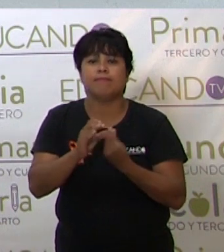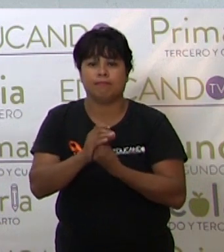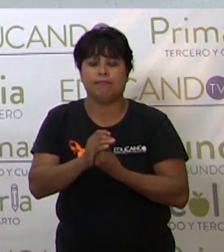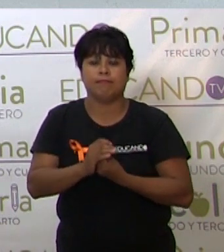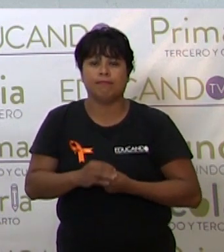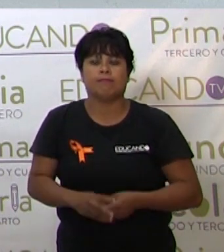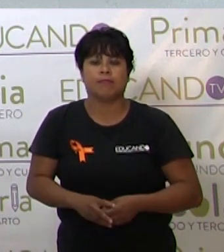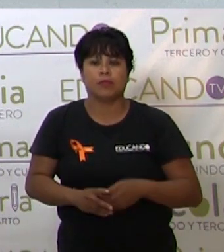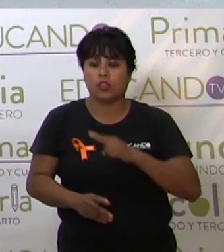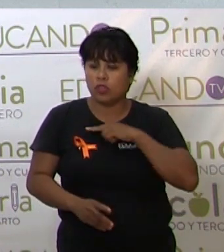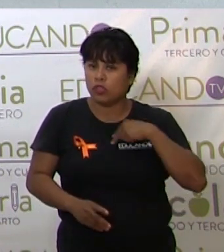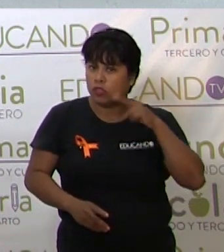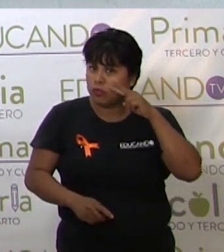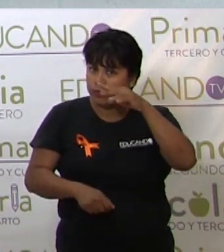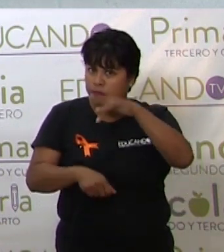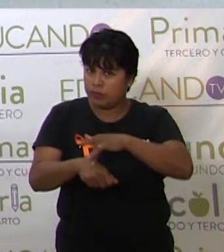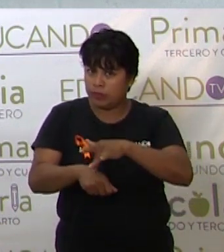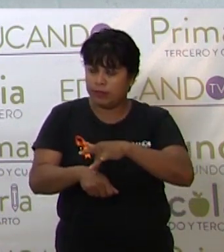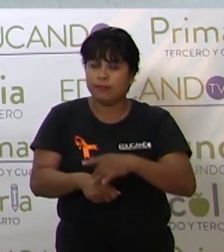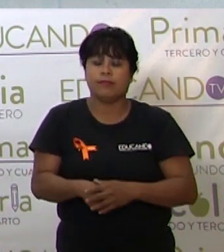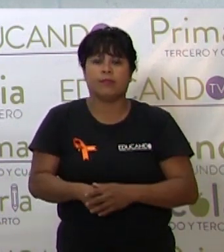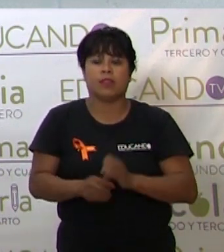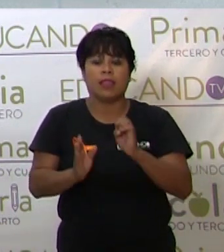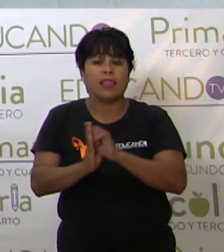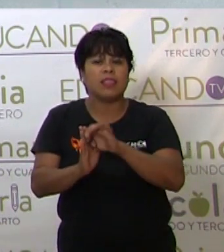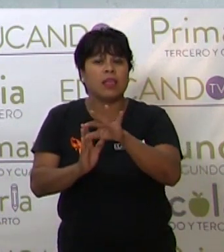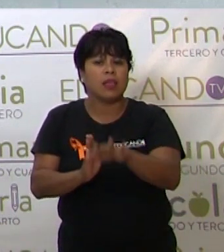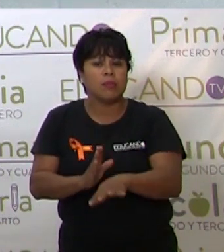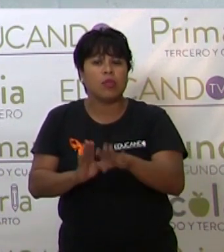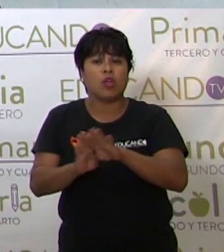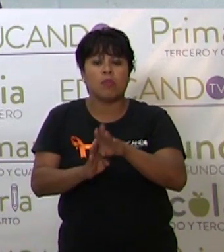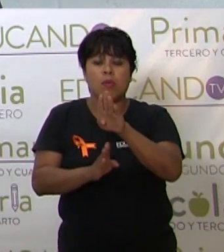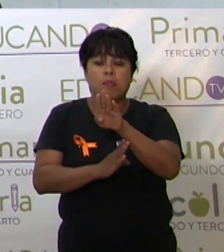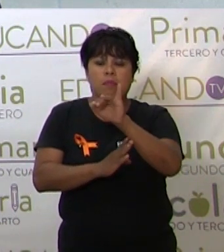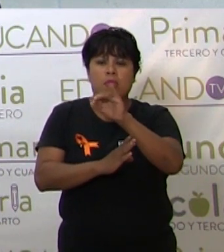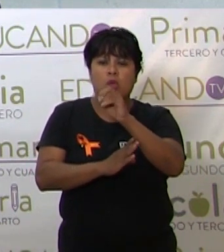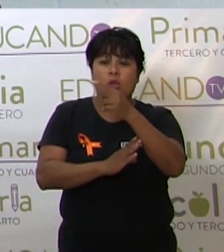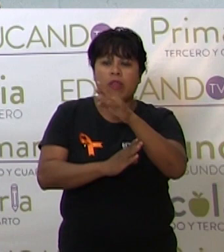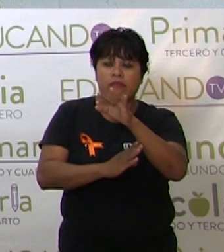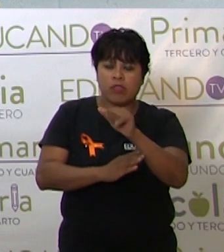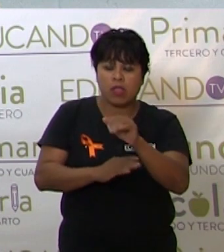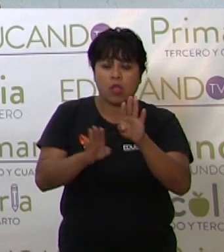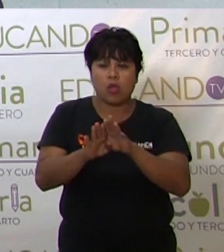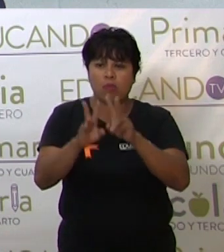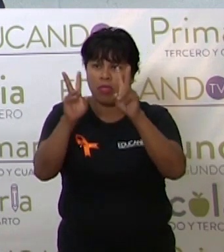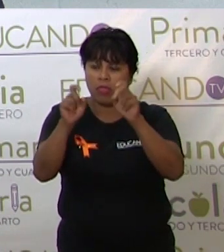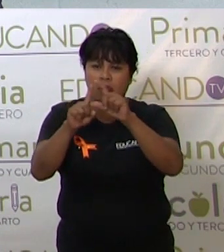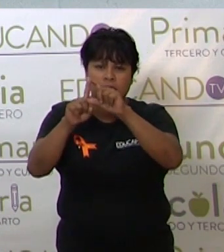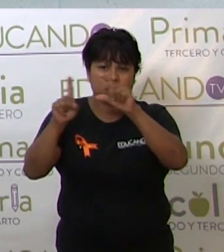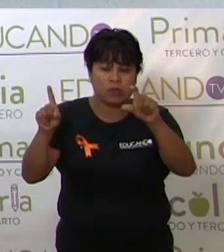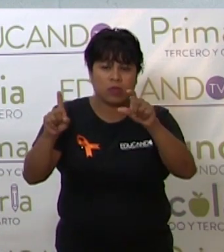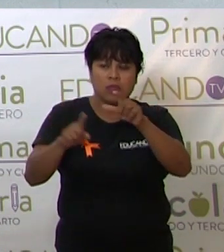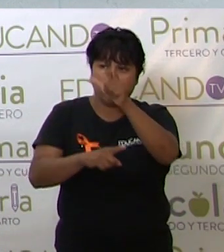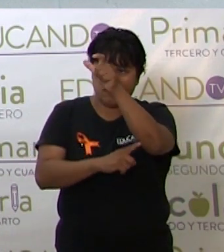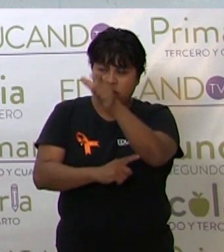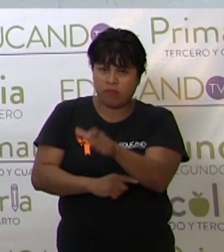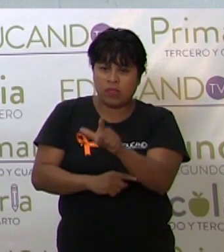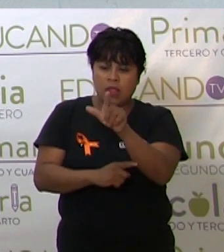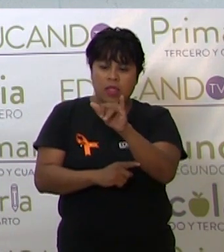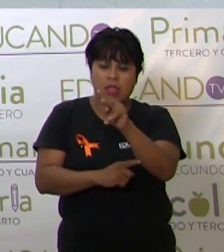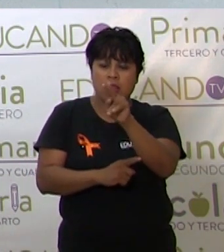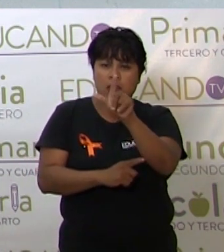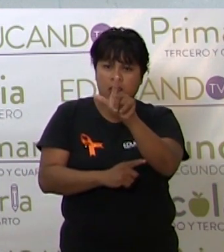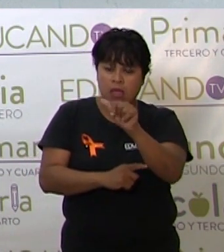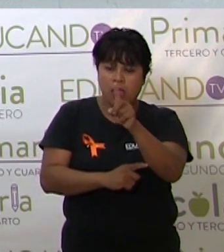vimos el ejemplo de una biografía a través del texto de la figura de Lila